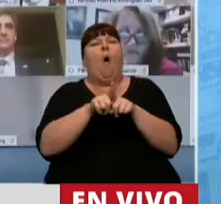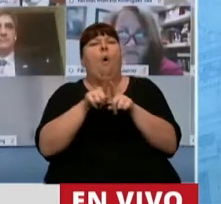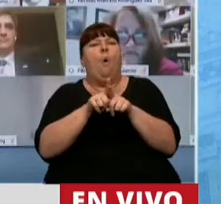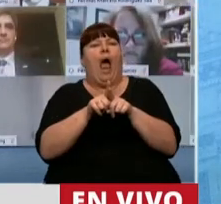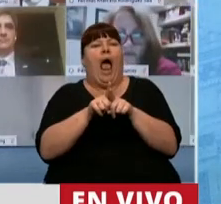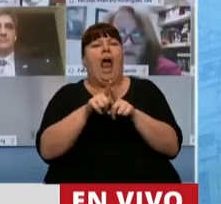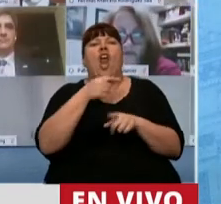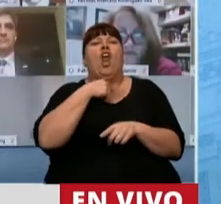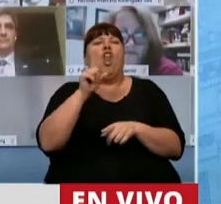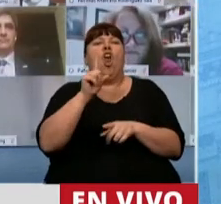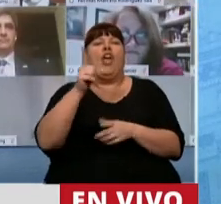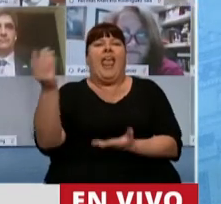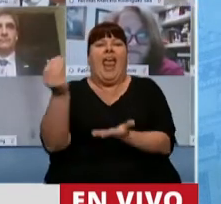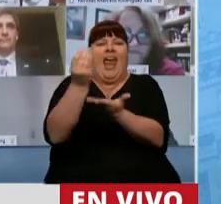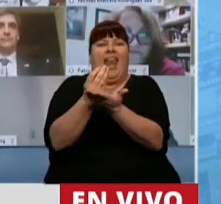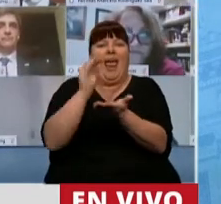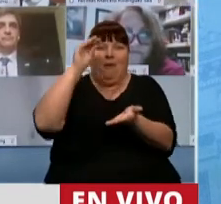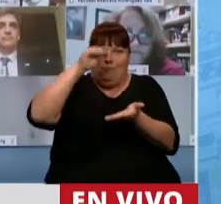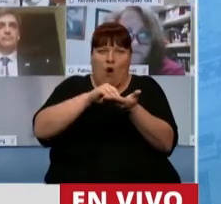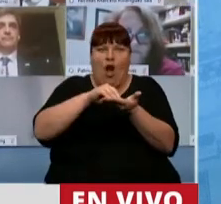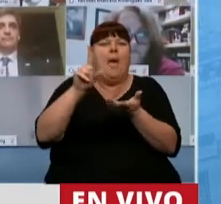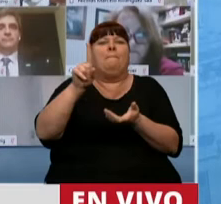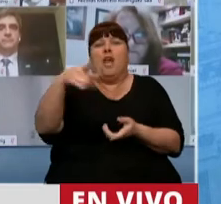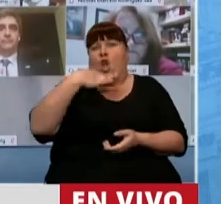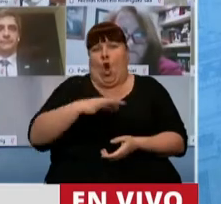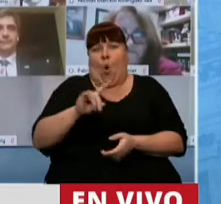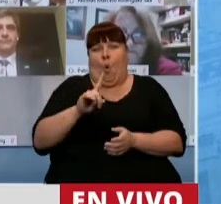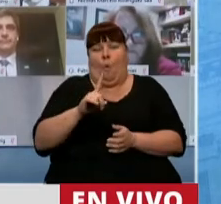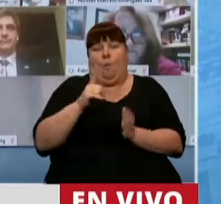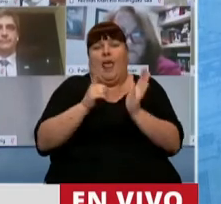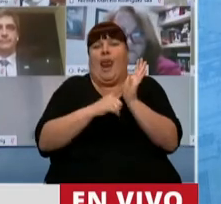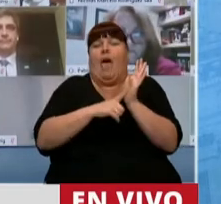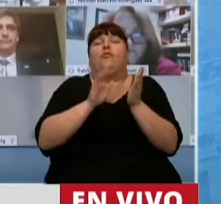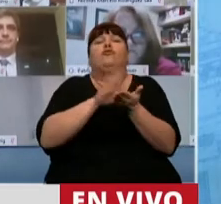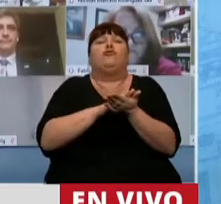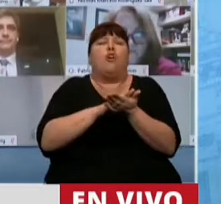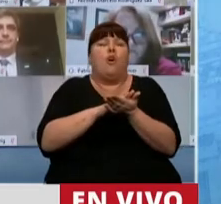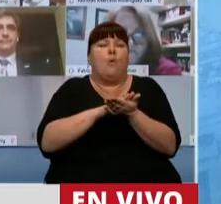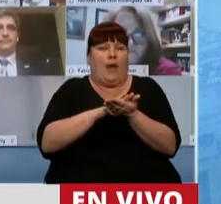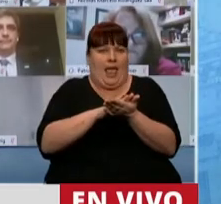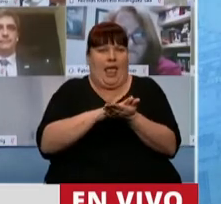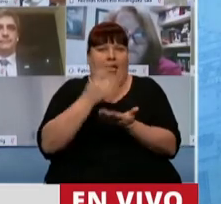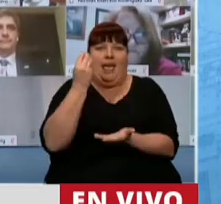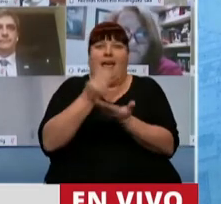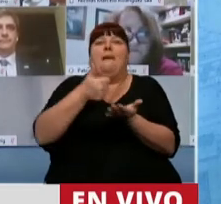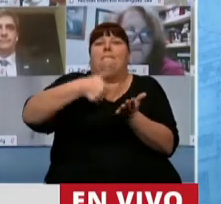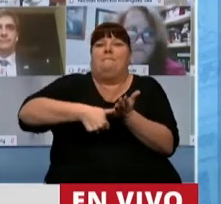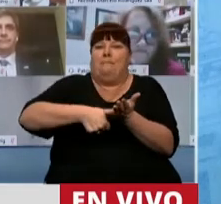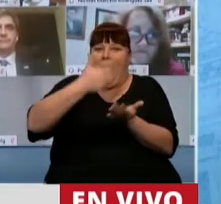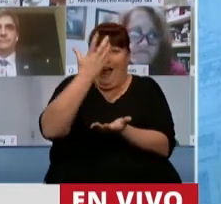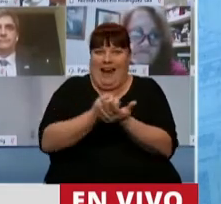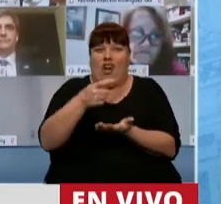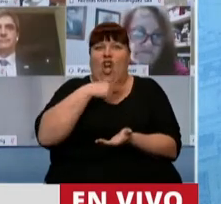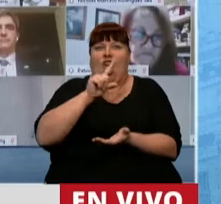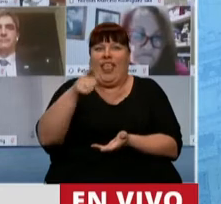como que no se los quiere tomar como presente, pero no cumplen con el requisito de asentar la